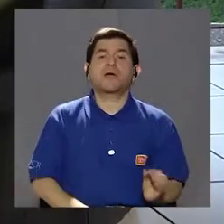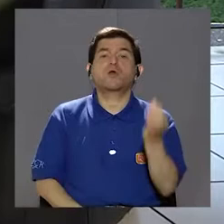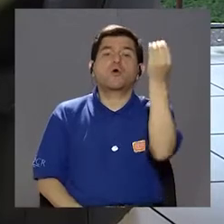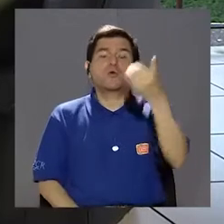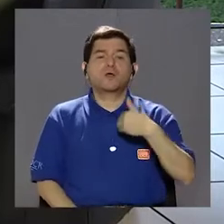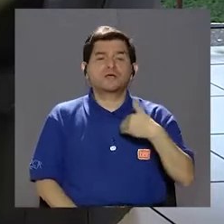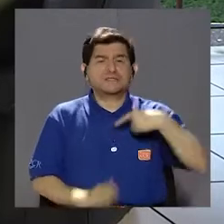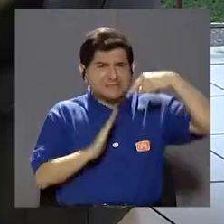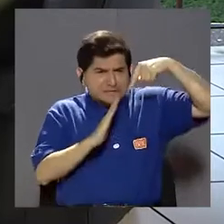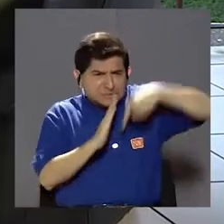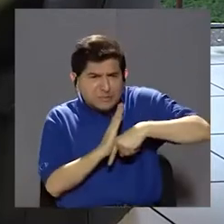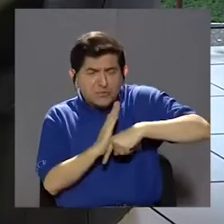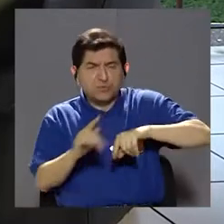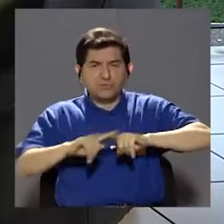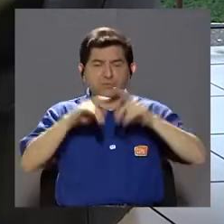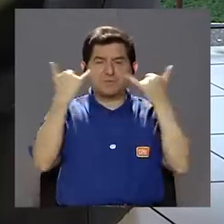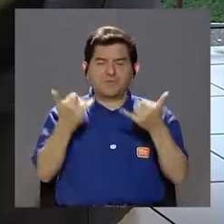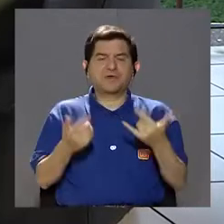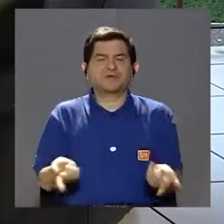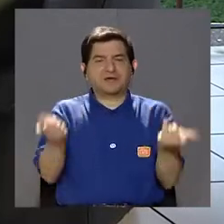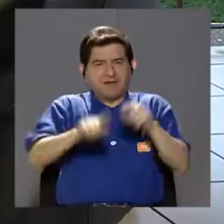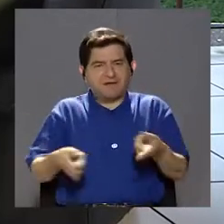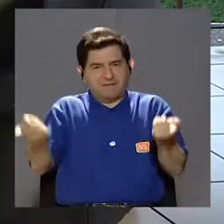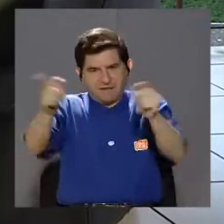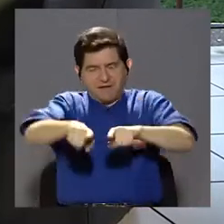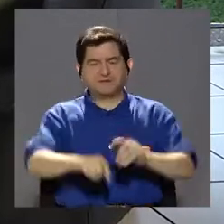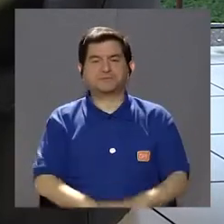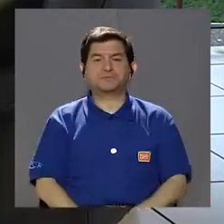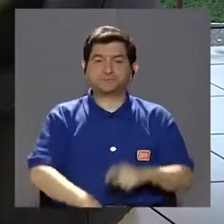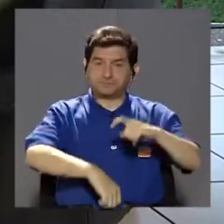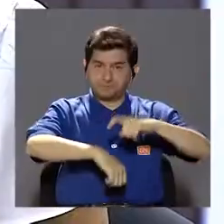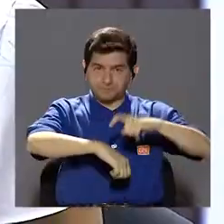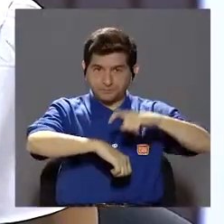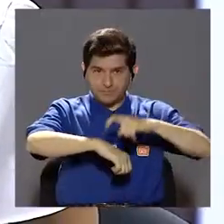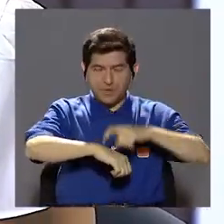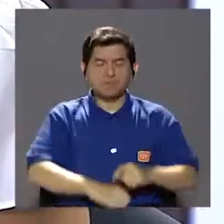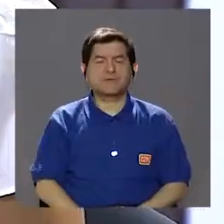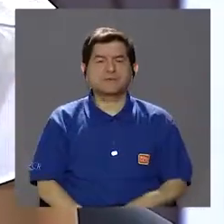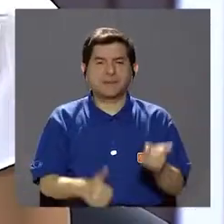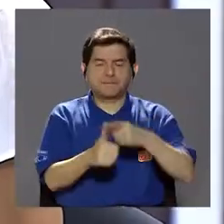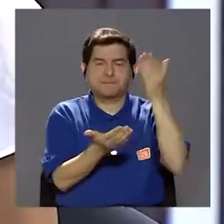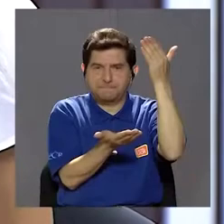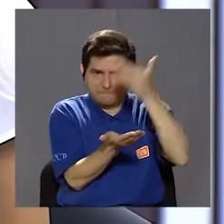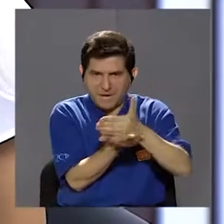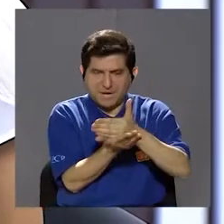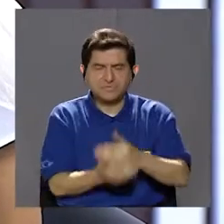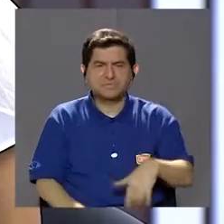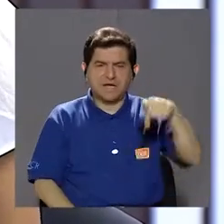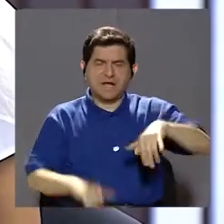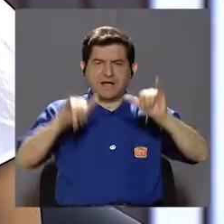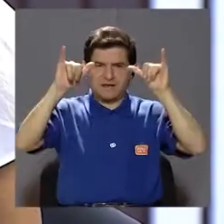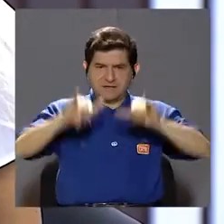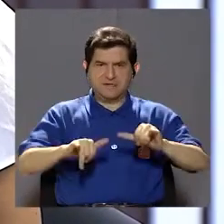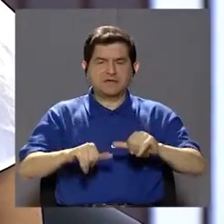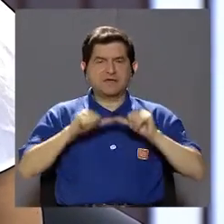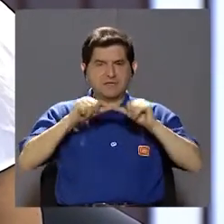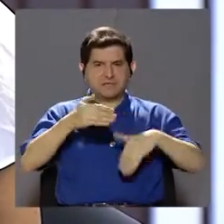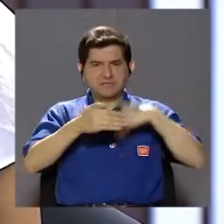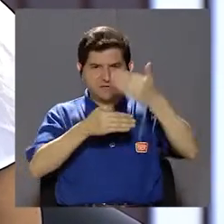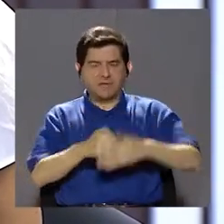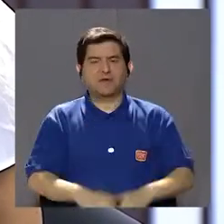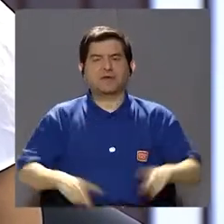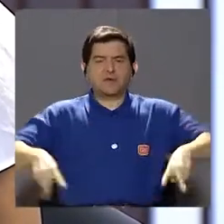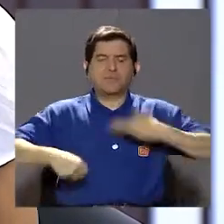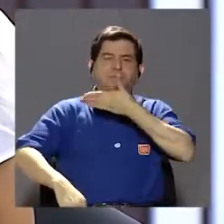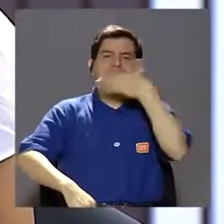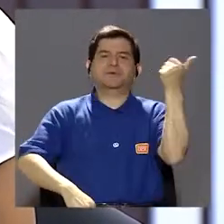La gente joven lo va a tener más agudo, pero ya vienen con esos casos. Bueno, es momento de hacer una primera pausa, quédese con nosotros